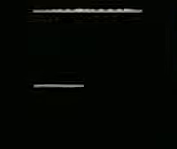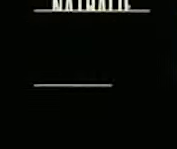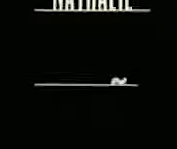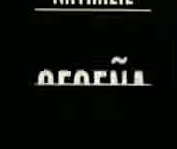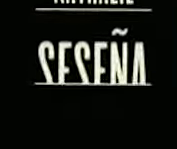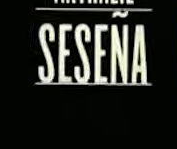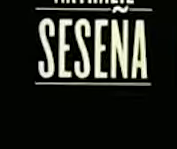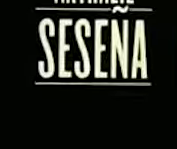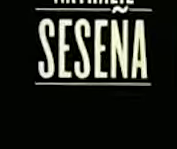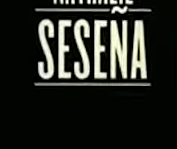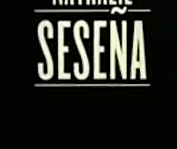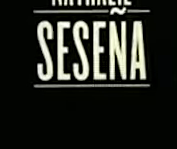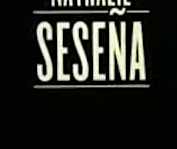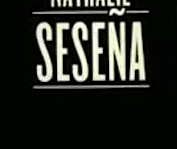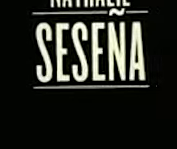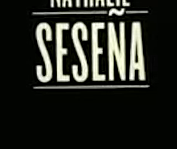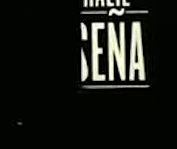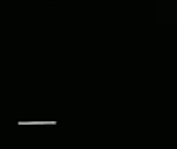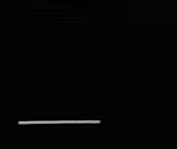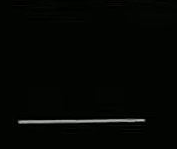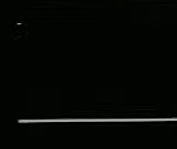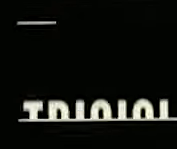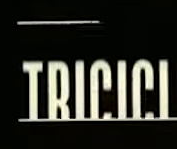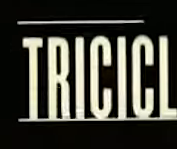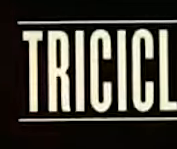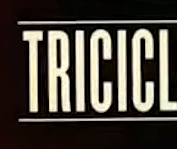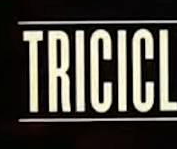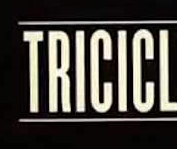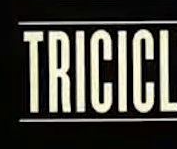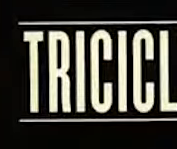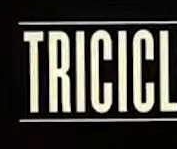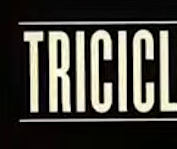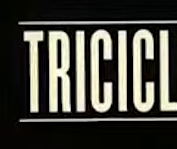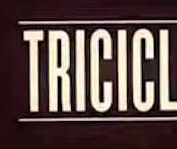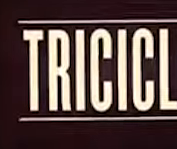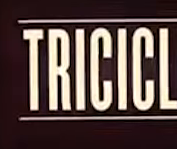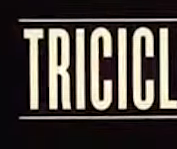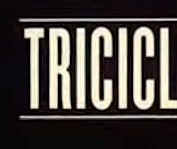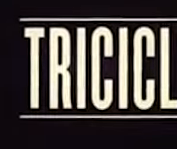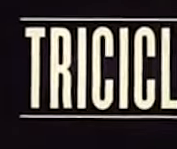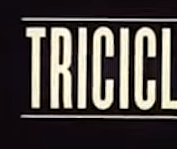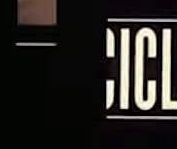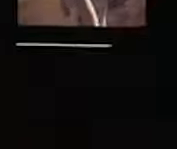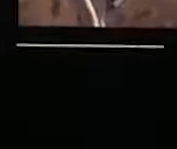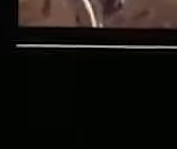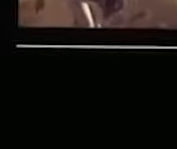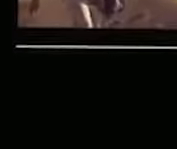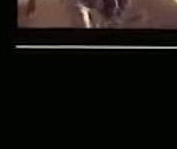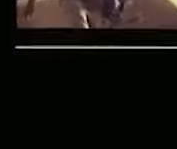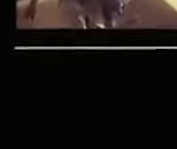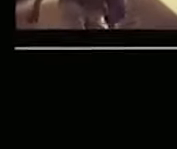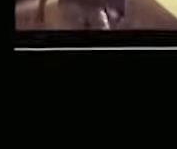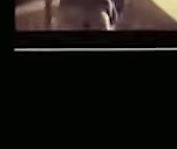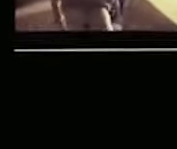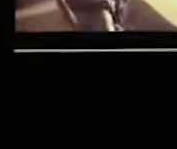pero a veces no caemos en la cuenta de que todos poseemos en mayor o menor grado una discapacidad de que tenemos limitaciones como tampoco